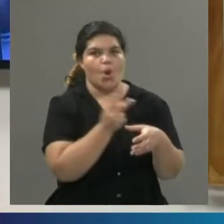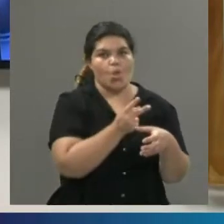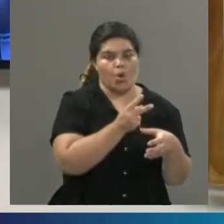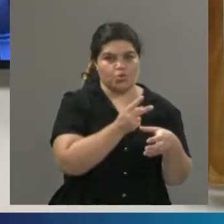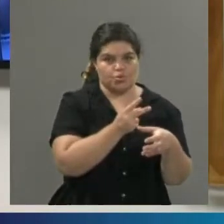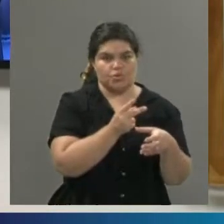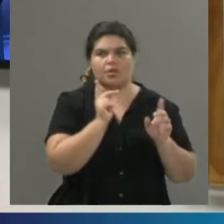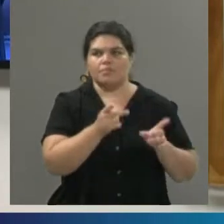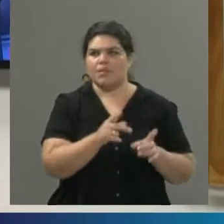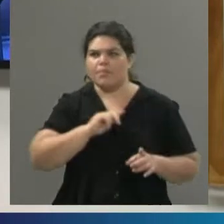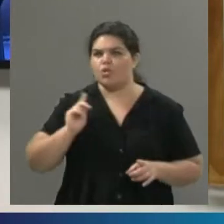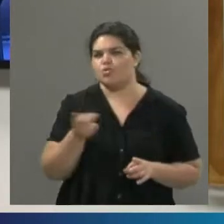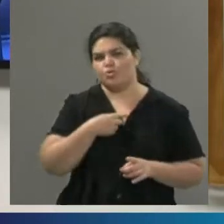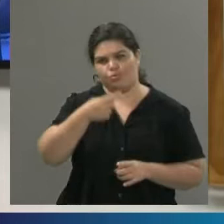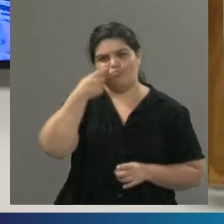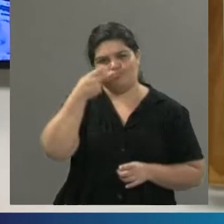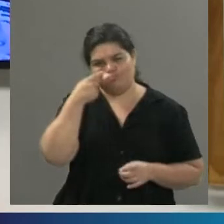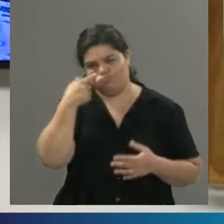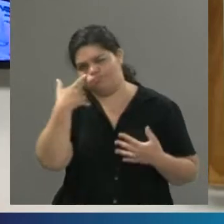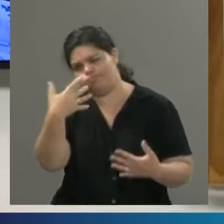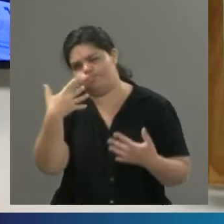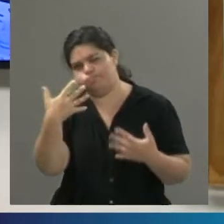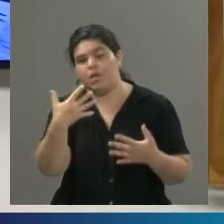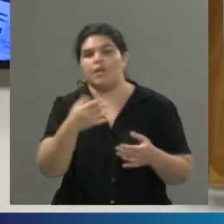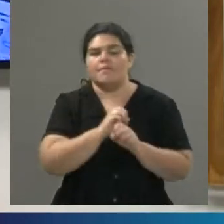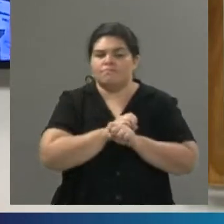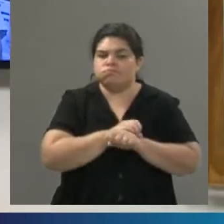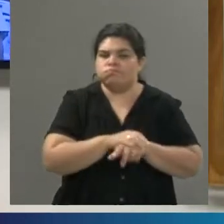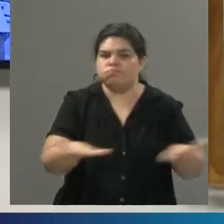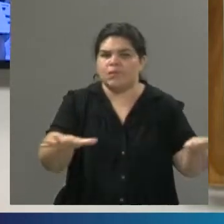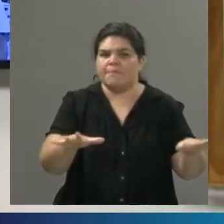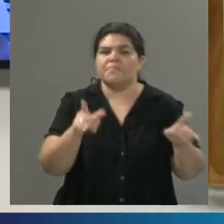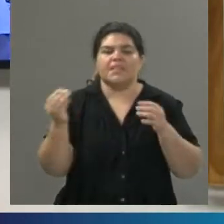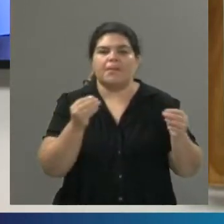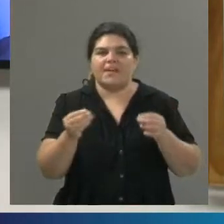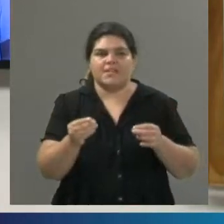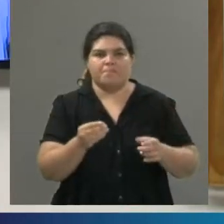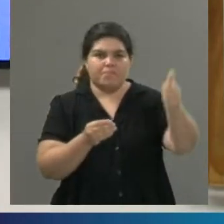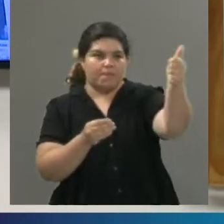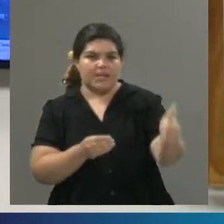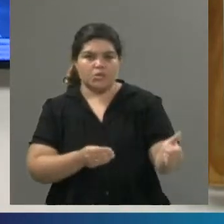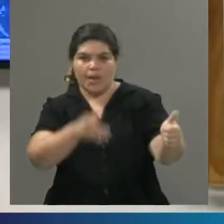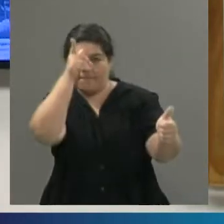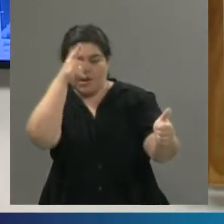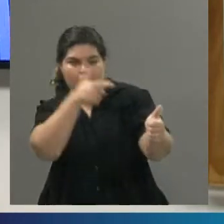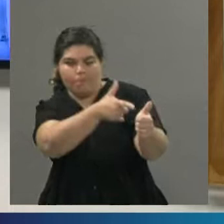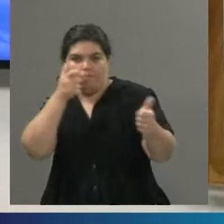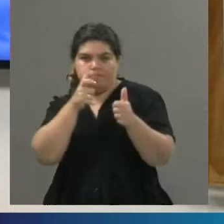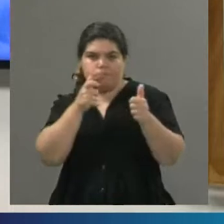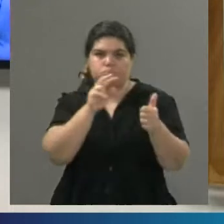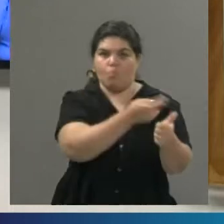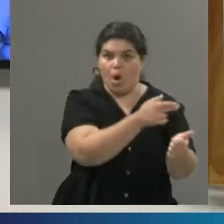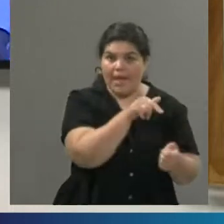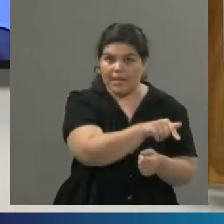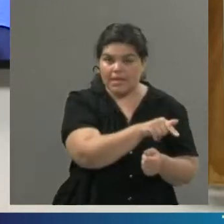nosotros los conocemos mediáticamente, que son casos de gatillo fácil, pero en realidad hay toda una situación en la cual ellos contemplan que no solamente